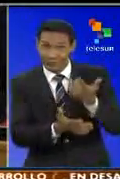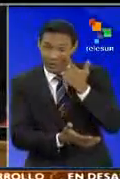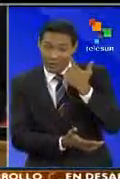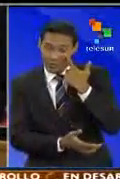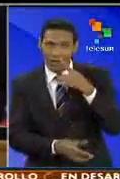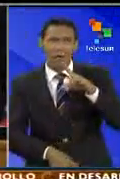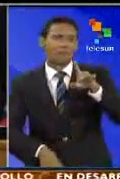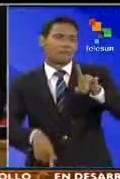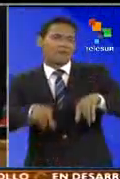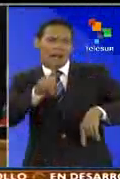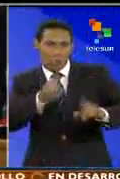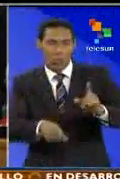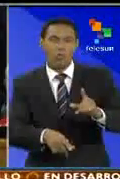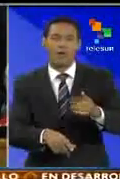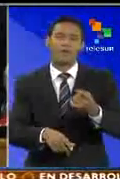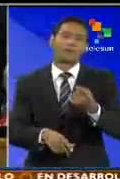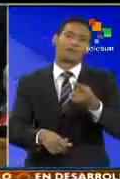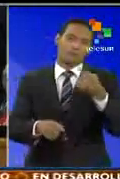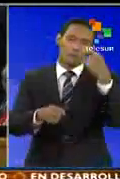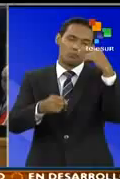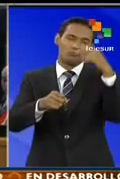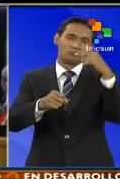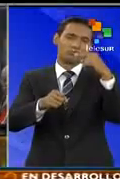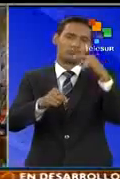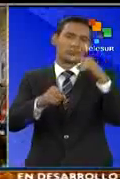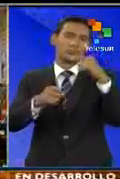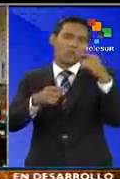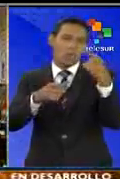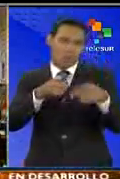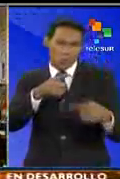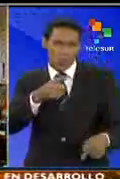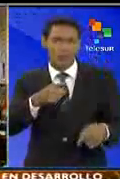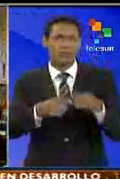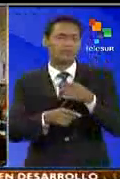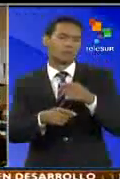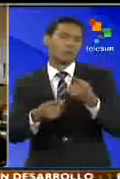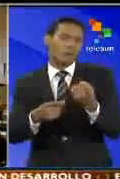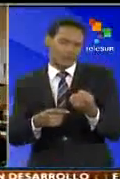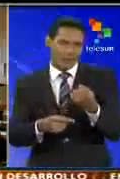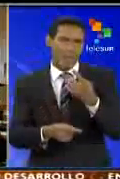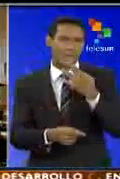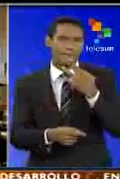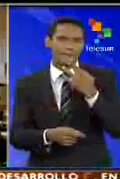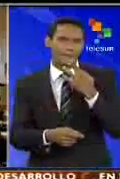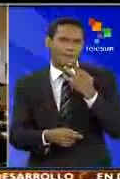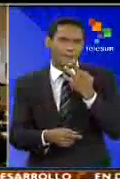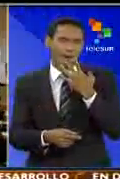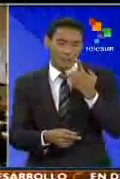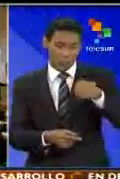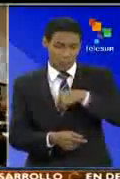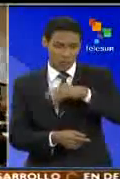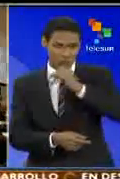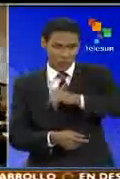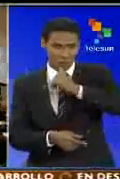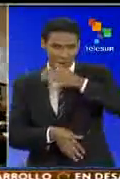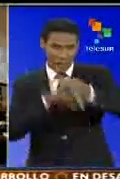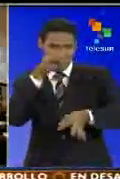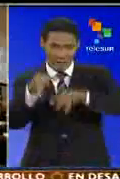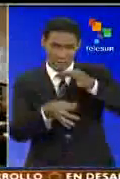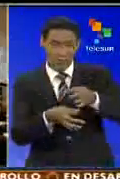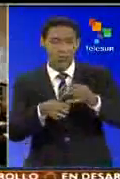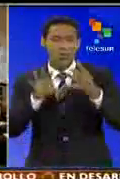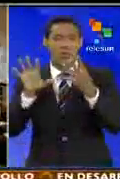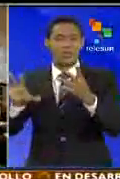que todavía quedan retos importantes, queremos socializar con ustedes, por ejemplo, que de acuerdo a la presentación de nuestro informe, el